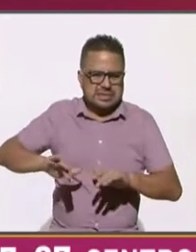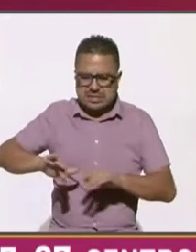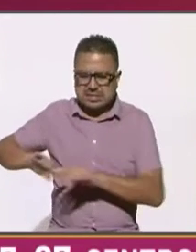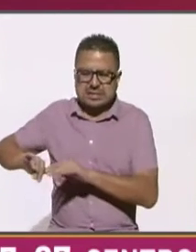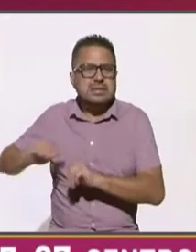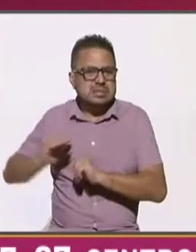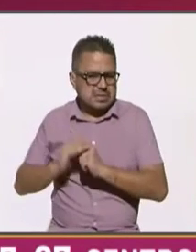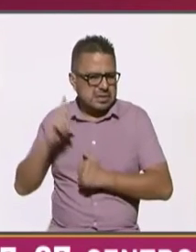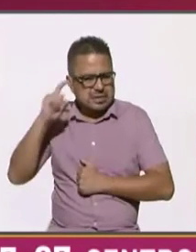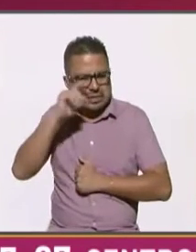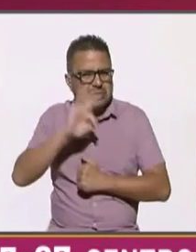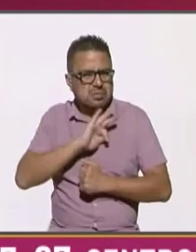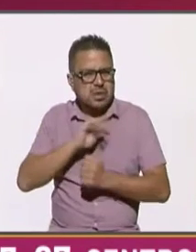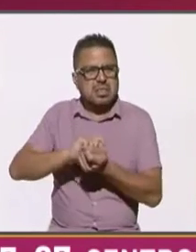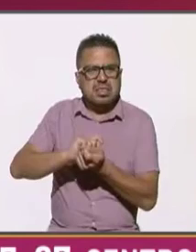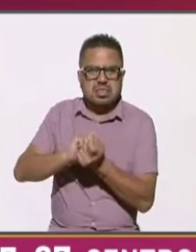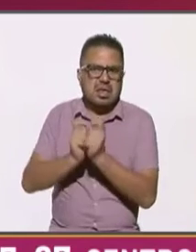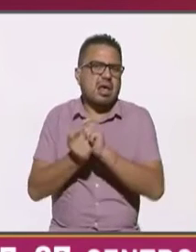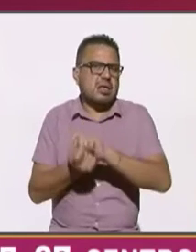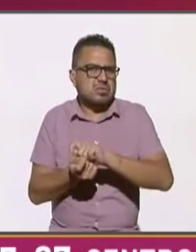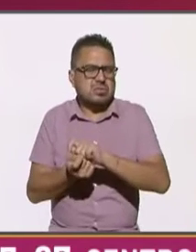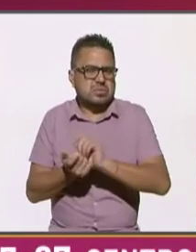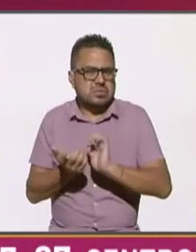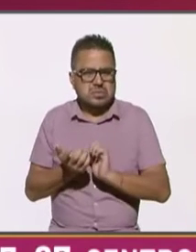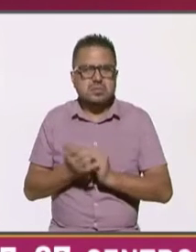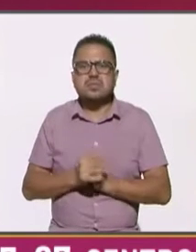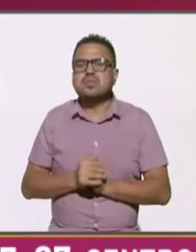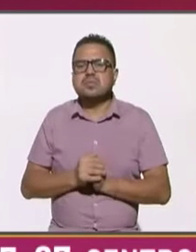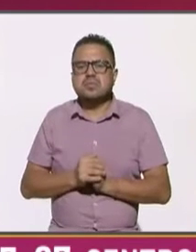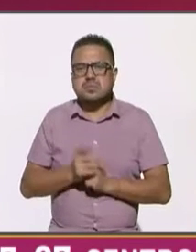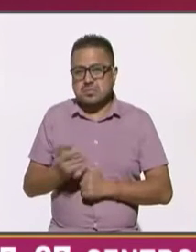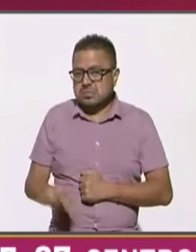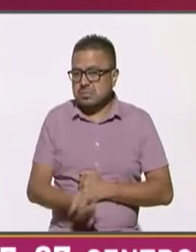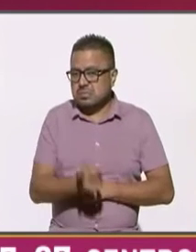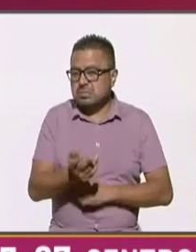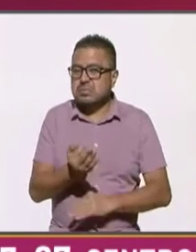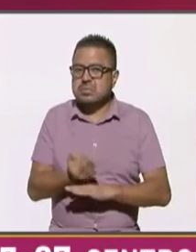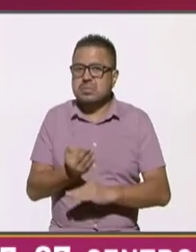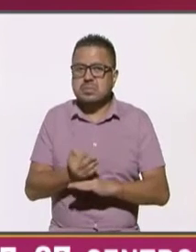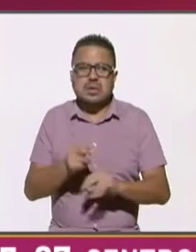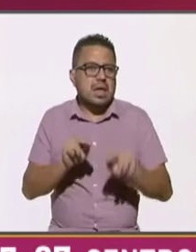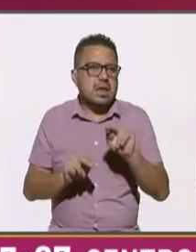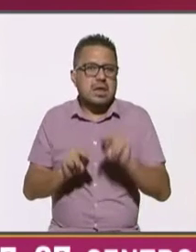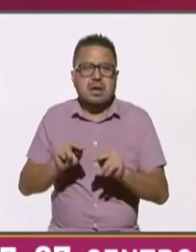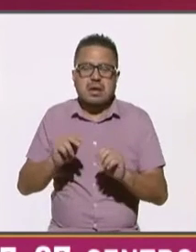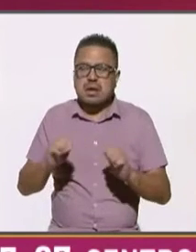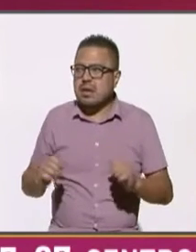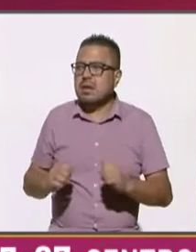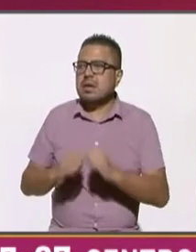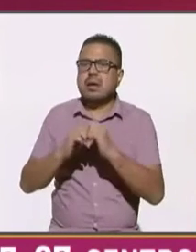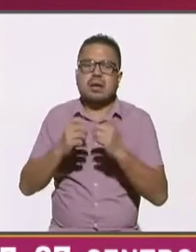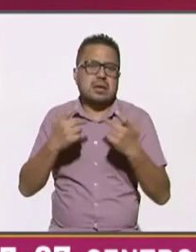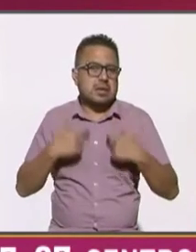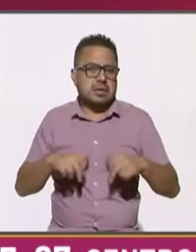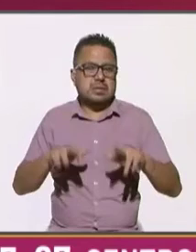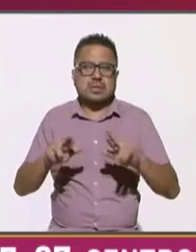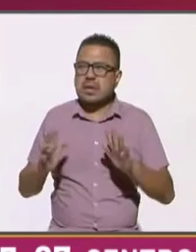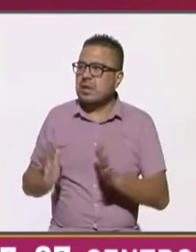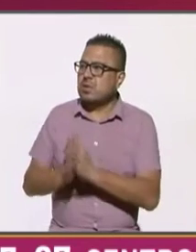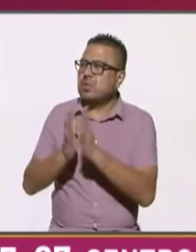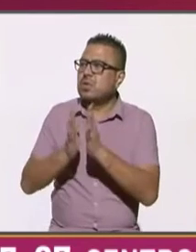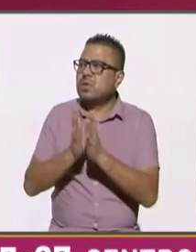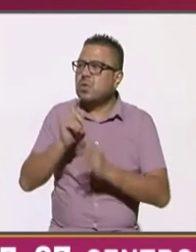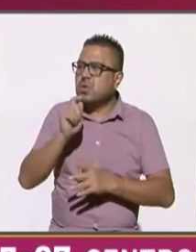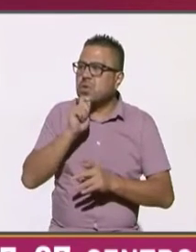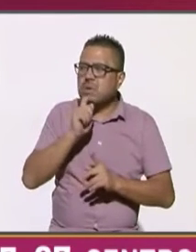es difícil traducirlas la pregunta sería qué nivel de riesgo cree que representa la guerra de ucrania